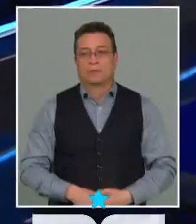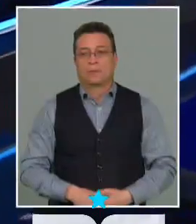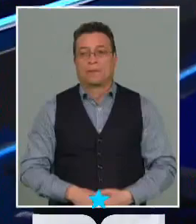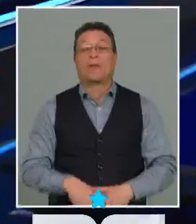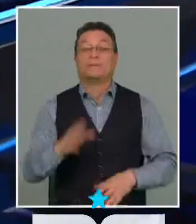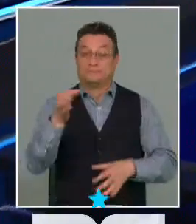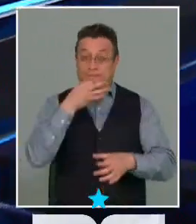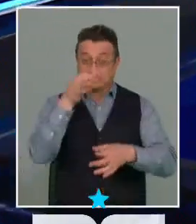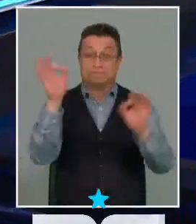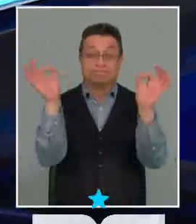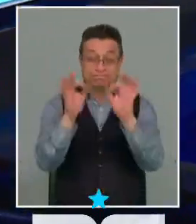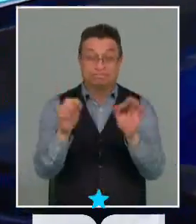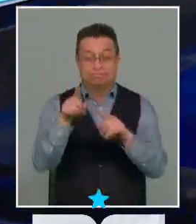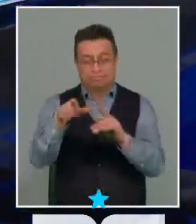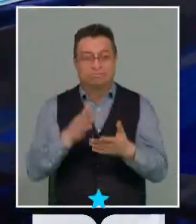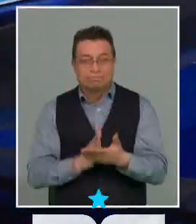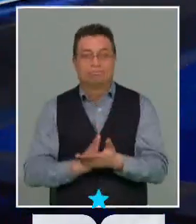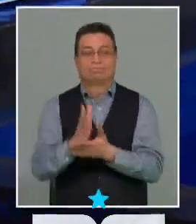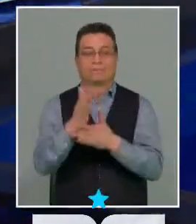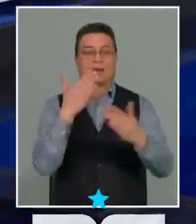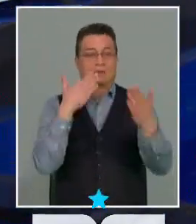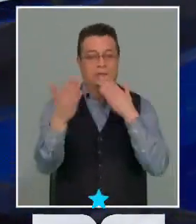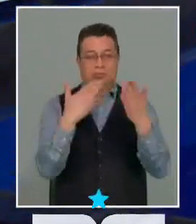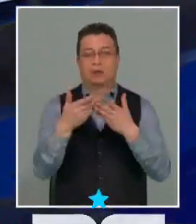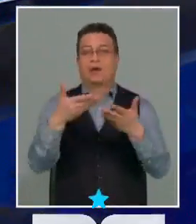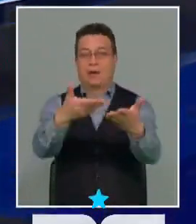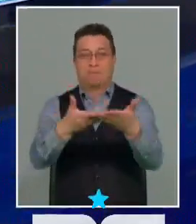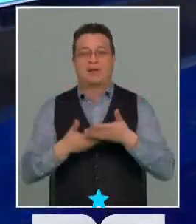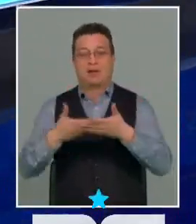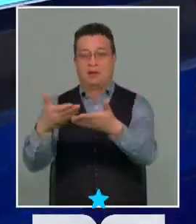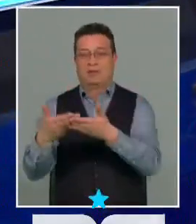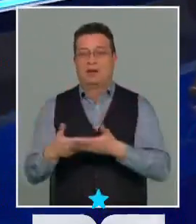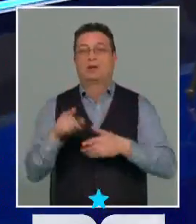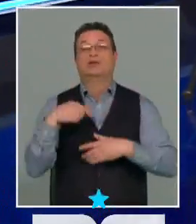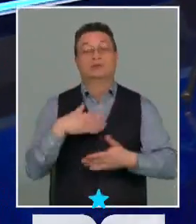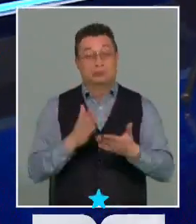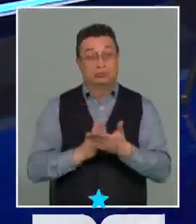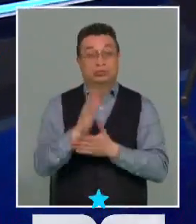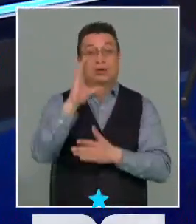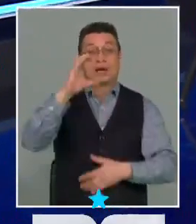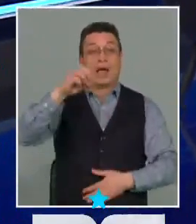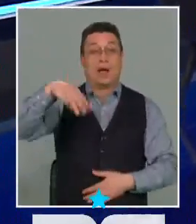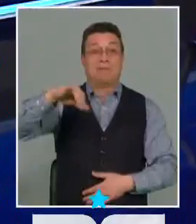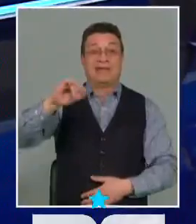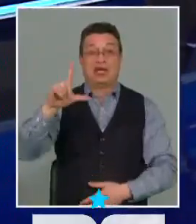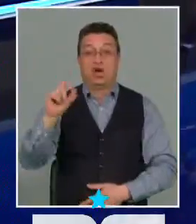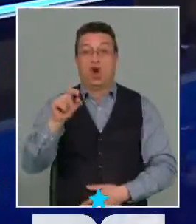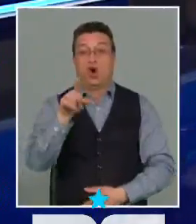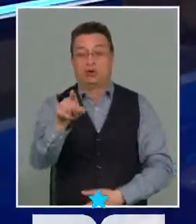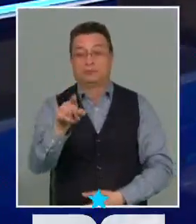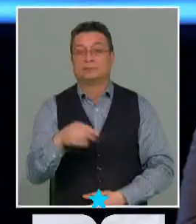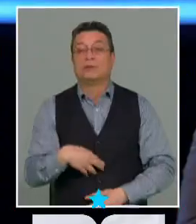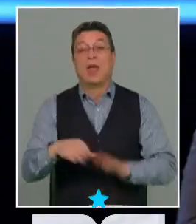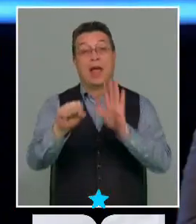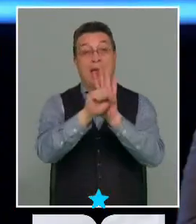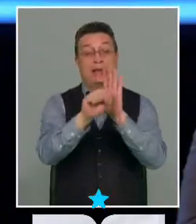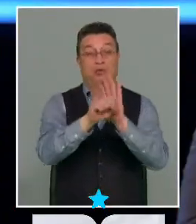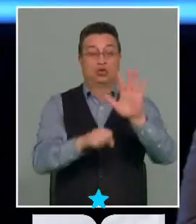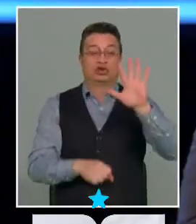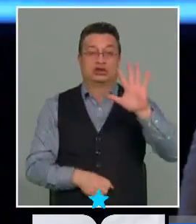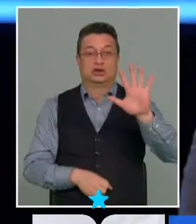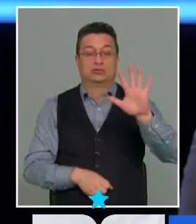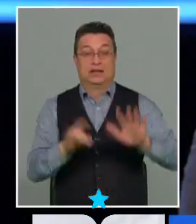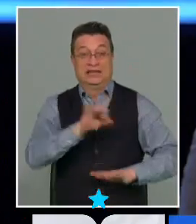La nota Agustina Álvarez y comenzamos la conversación con estos invitados. Comienzo con Camilo. Artículo 5.